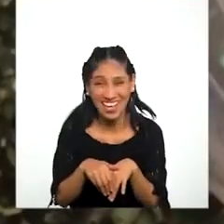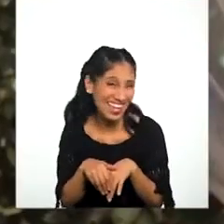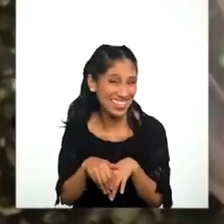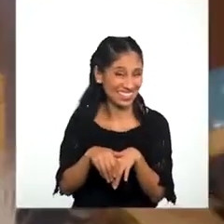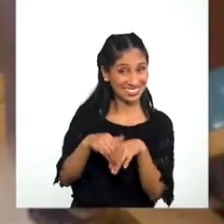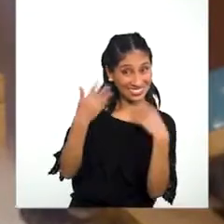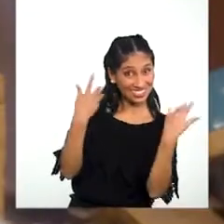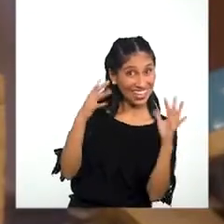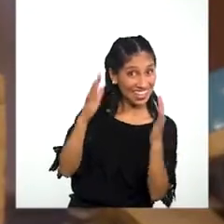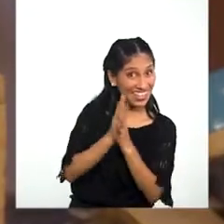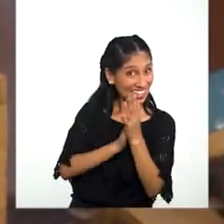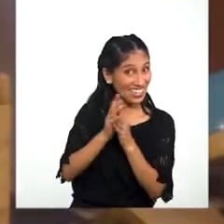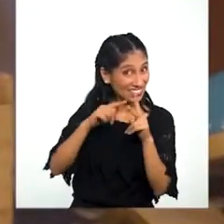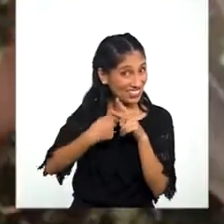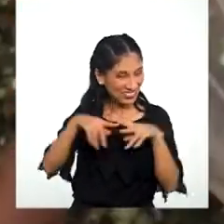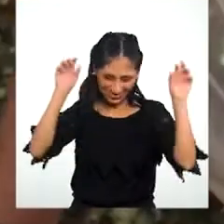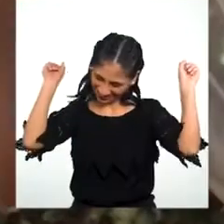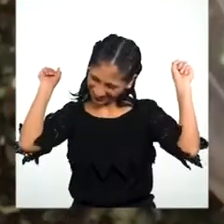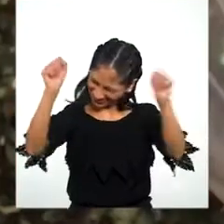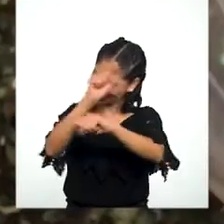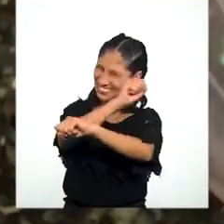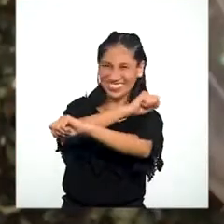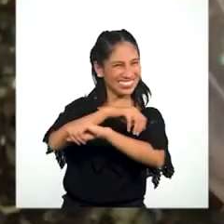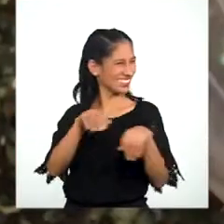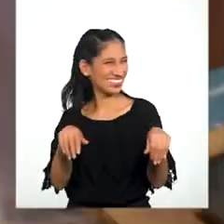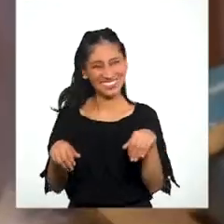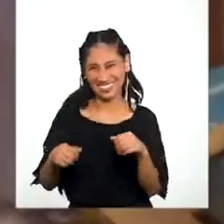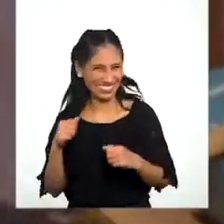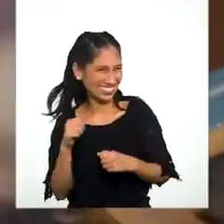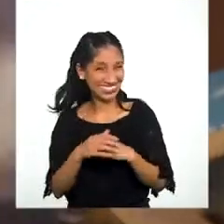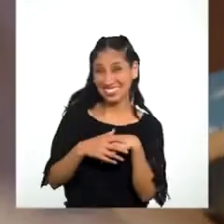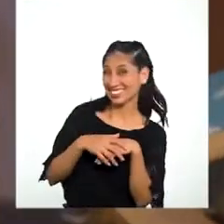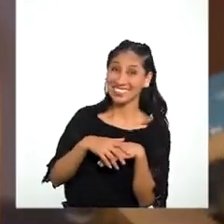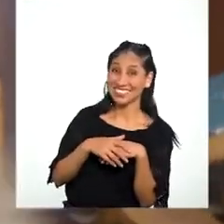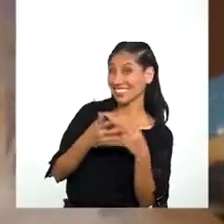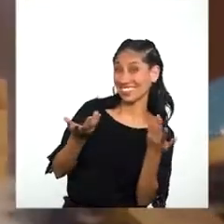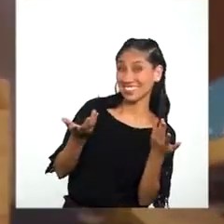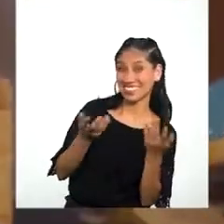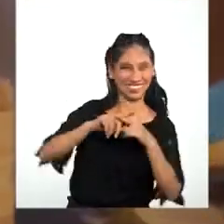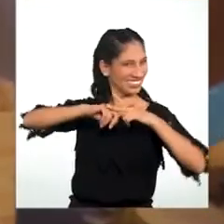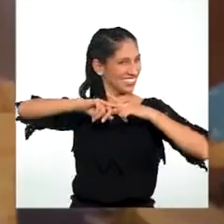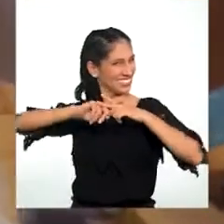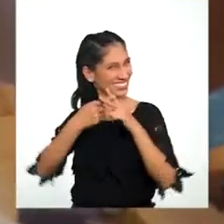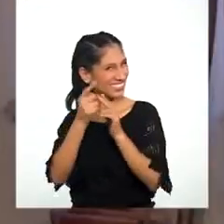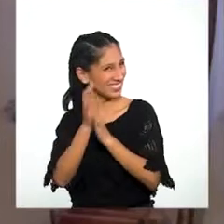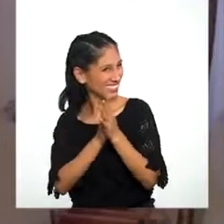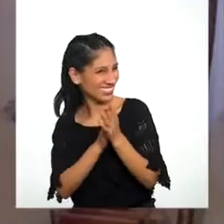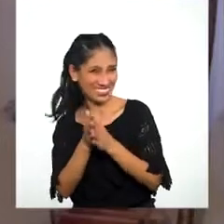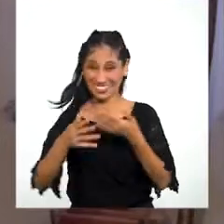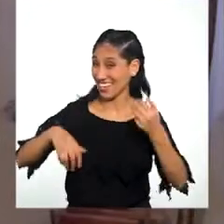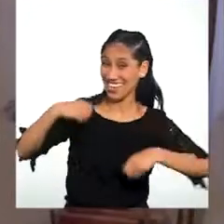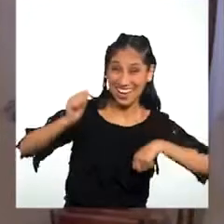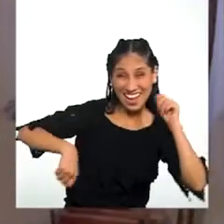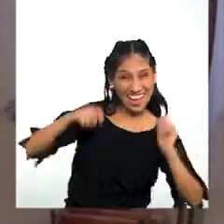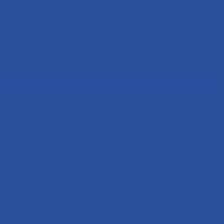¿estás listo? ¡Por supuesto! ¡Entonces, empecemos!